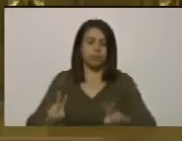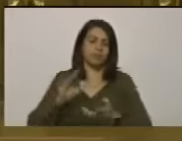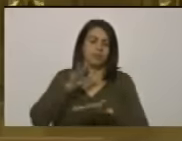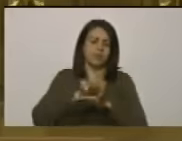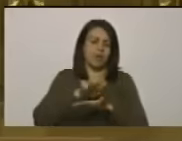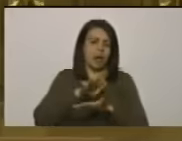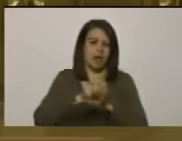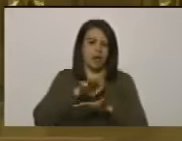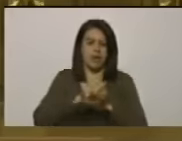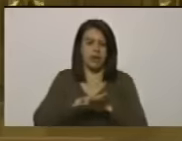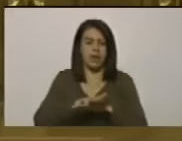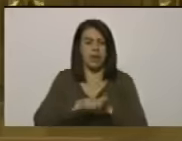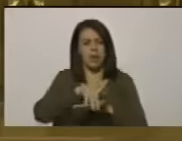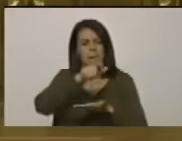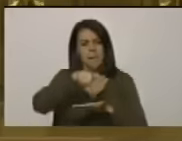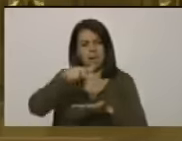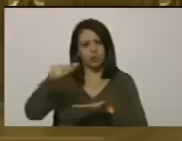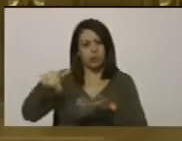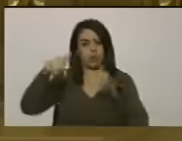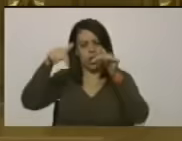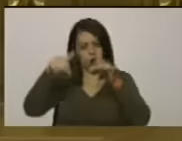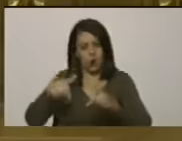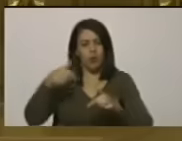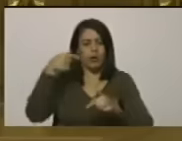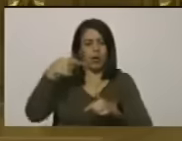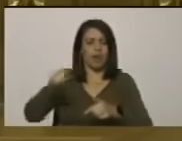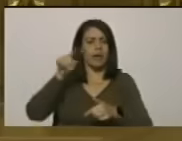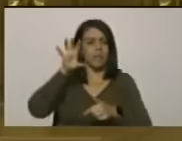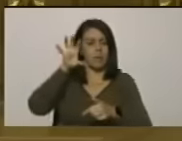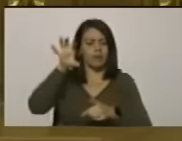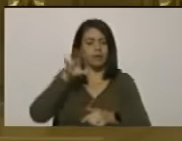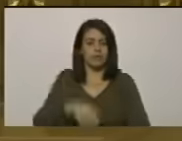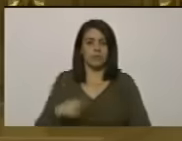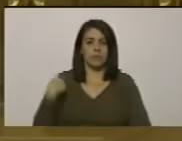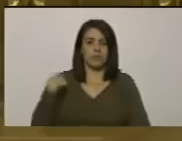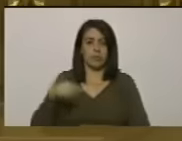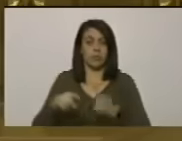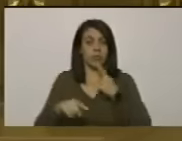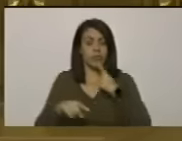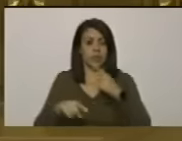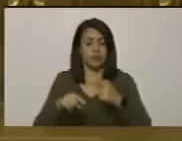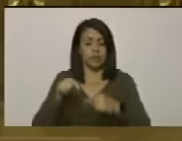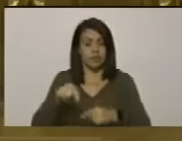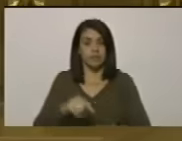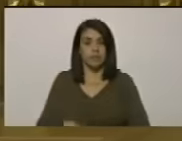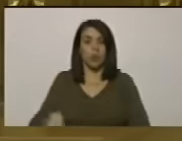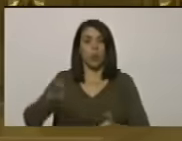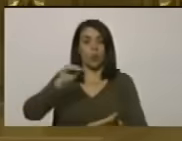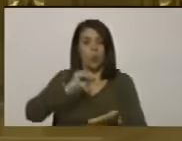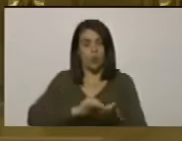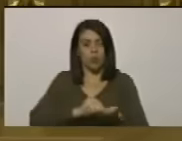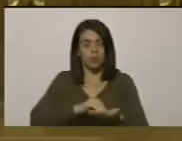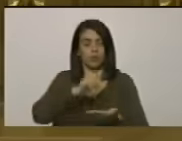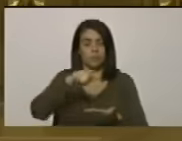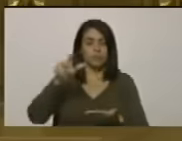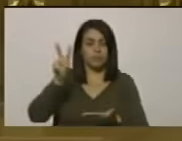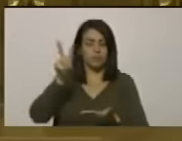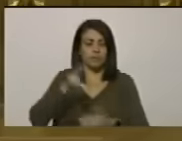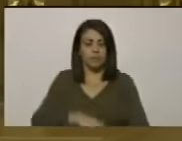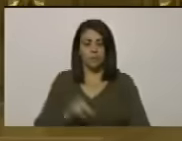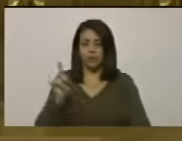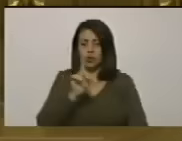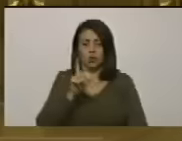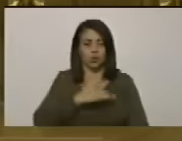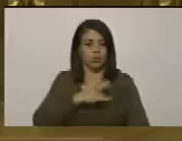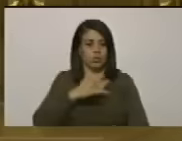la tranquilidad cívica que hoy reina en el país tenemos que decirle una vez más a los venezolanos. no